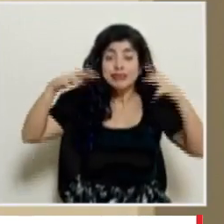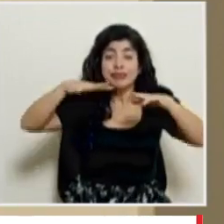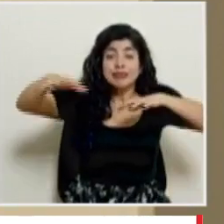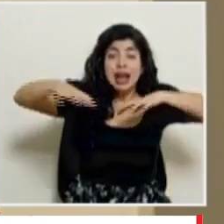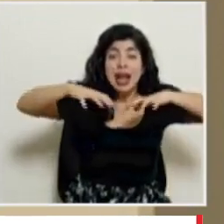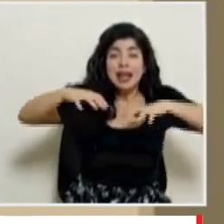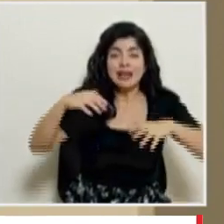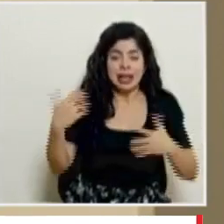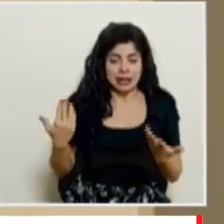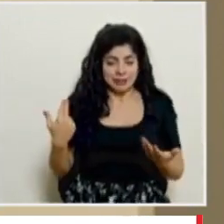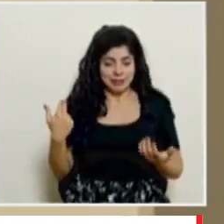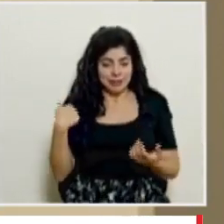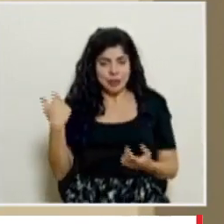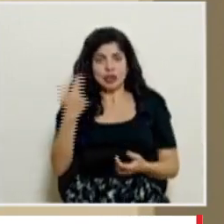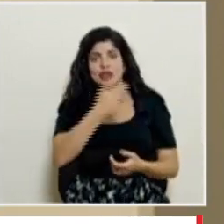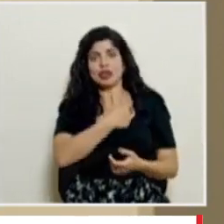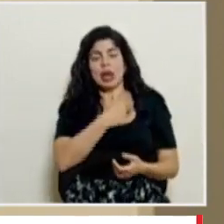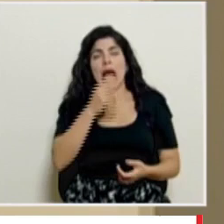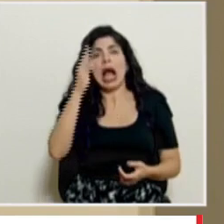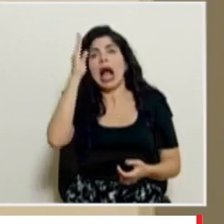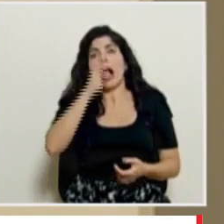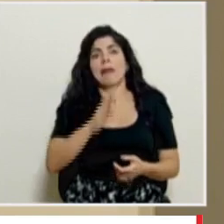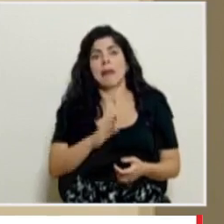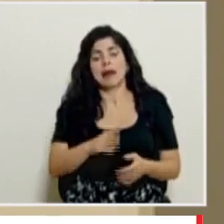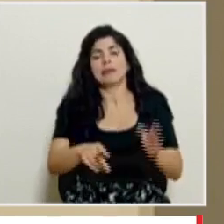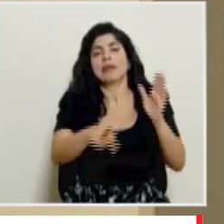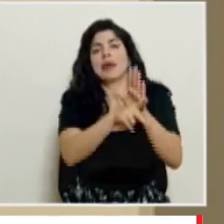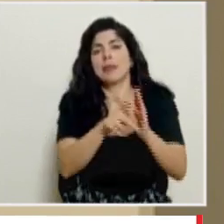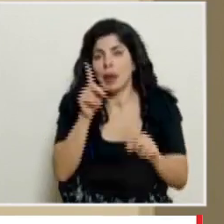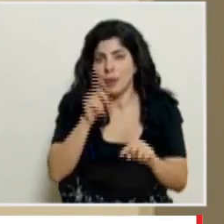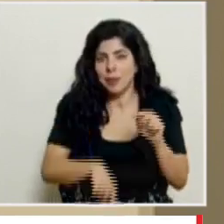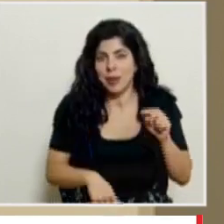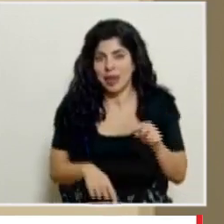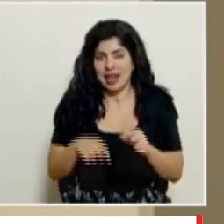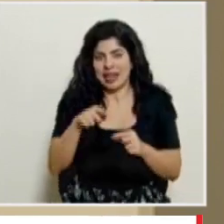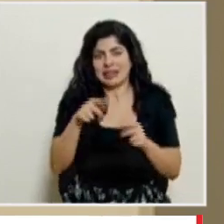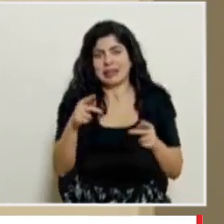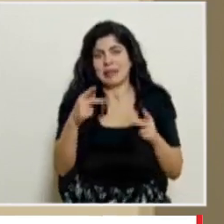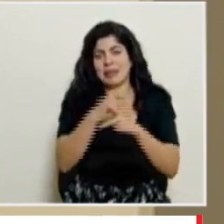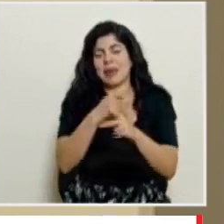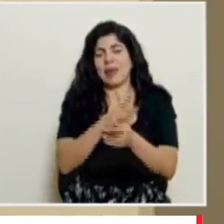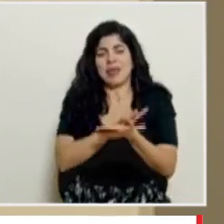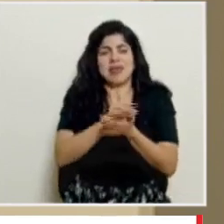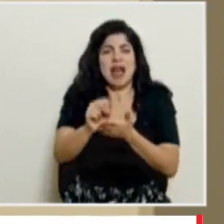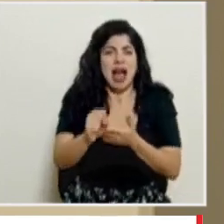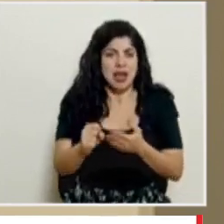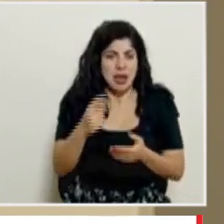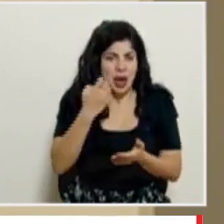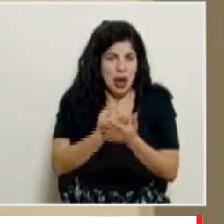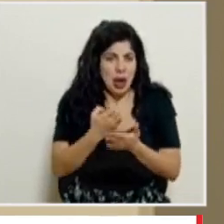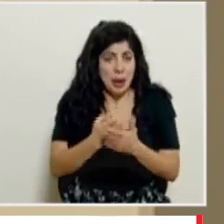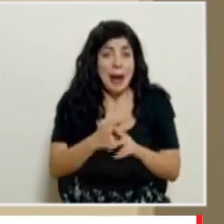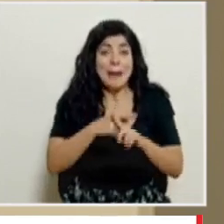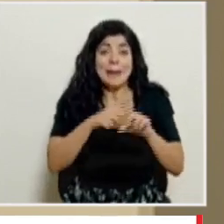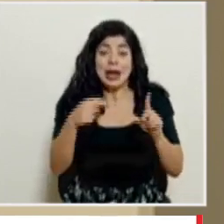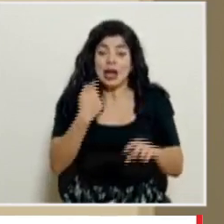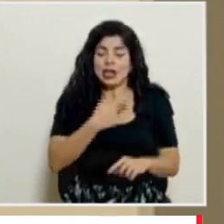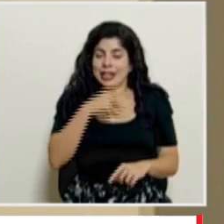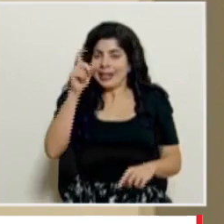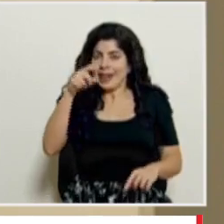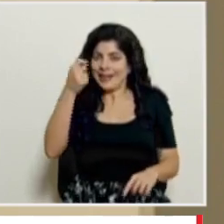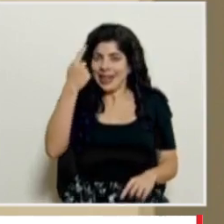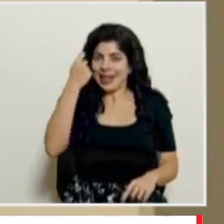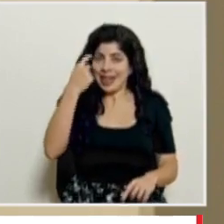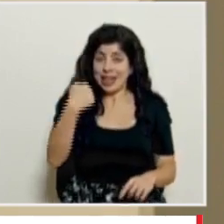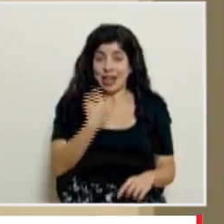diarias que no podemos del todo jamás impedirlas eso sería un daño muchísimo muy muy grande para la economía pero tenemos que entender eso